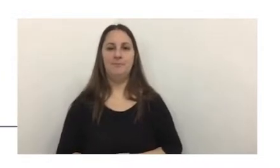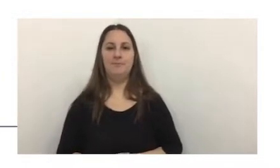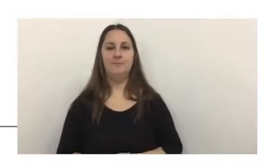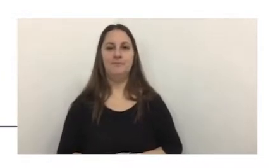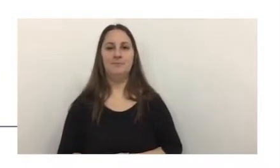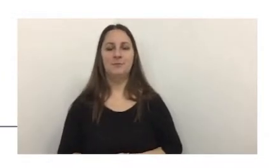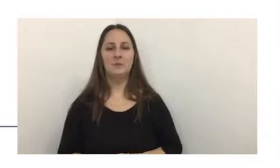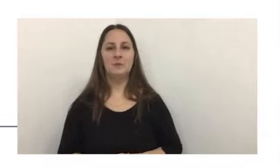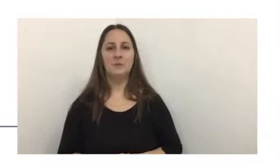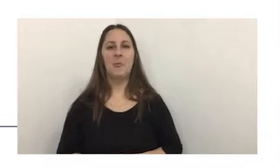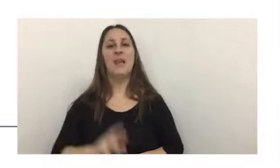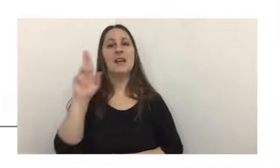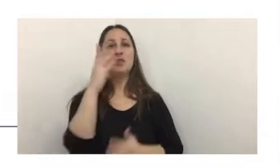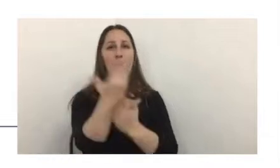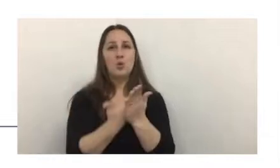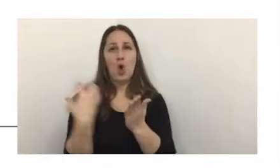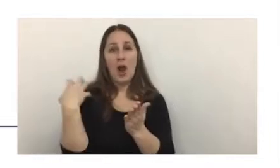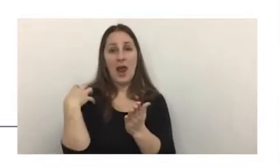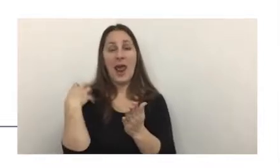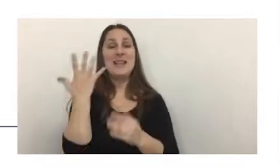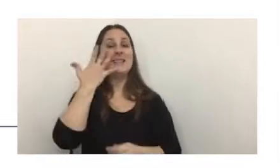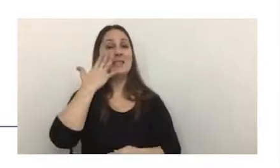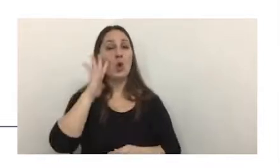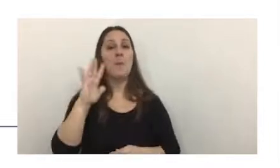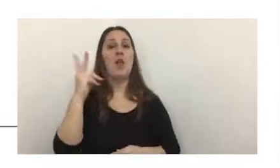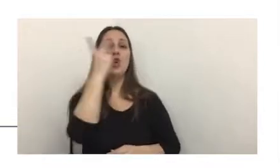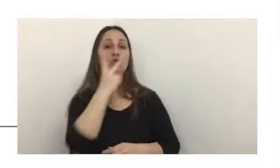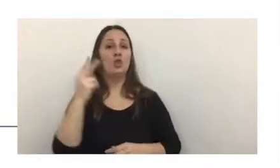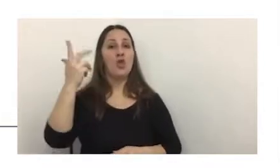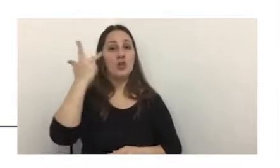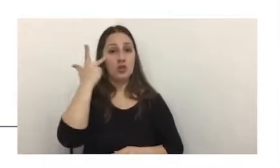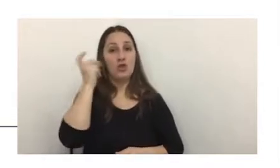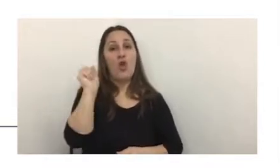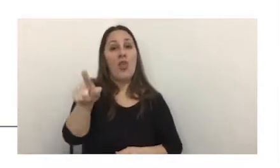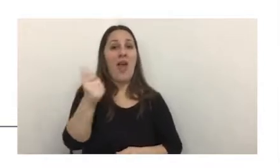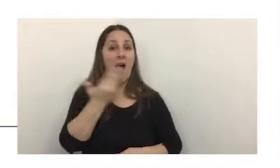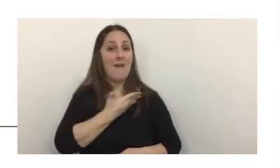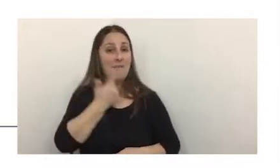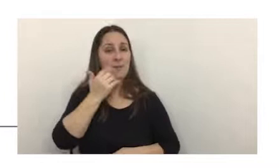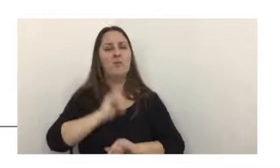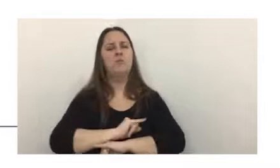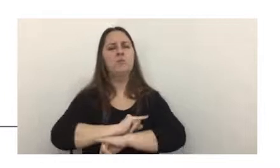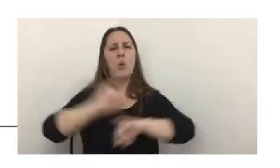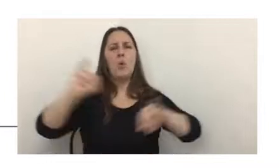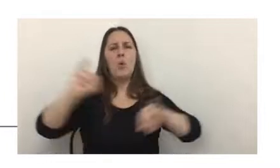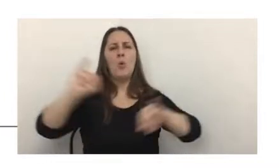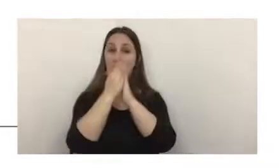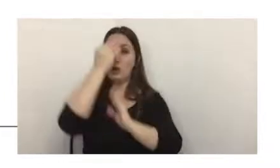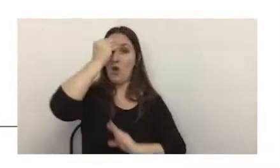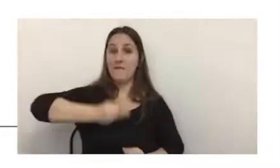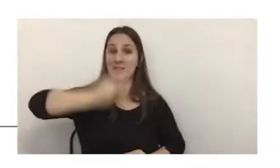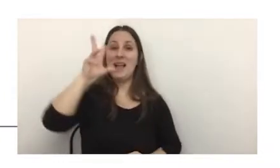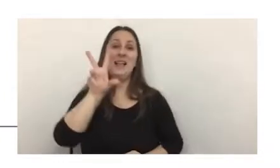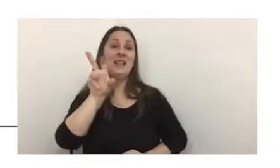La resolución general 5218 de AFIP, publicada en boletín oficial